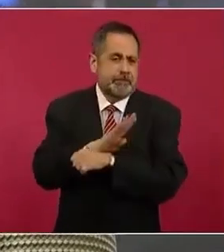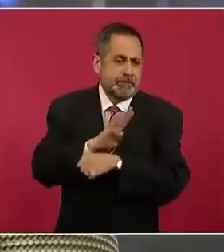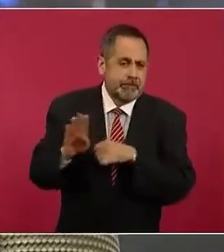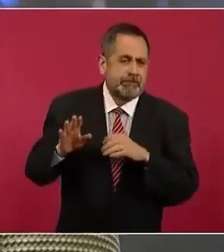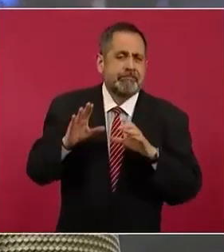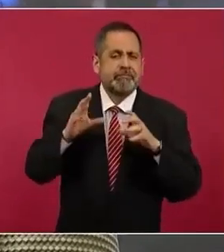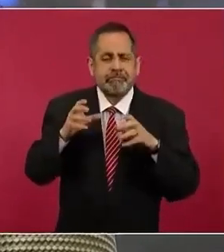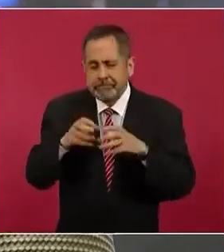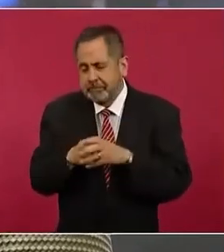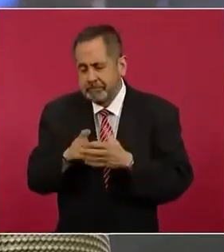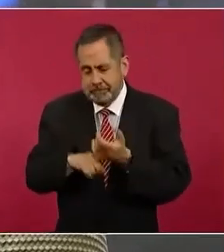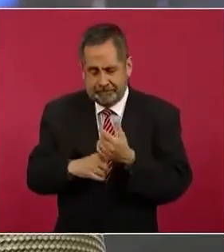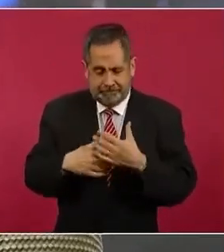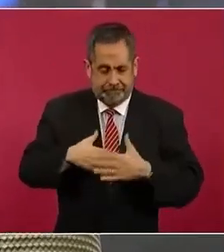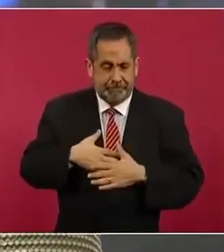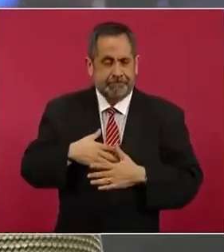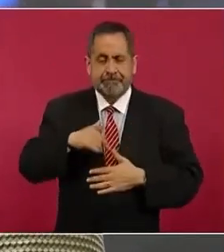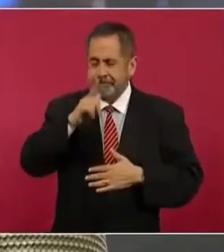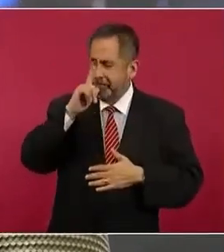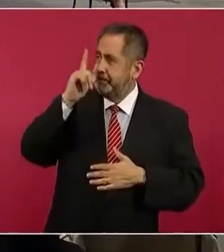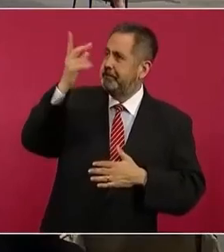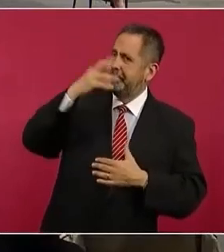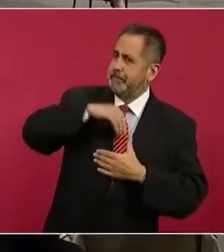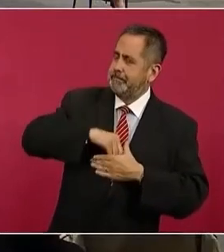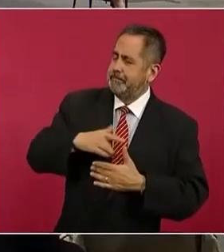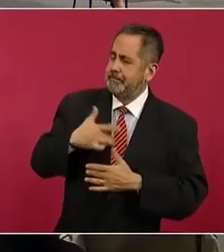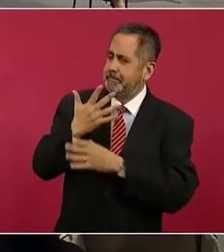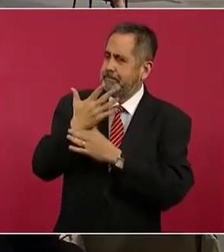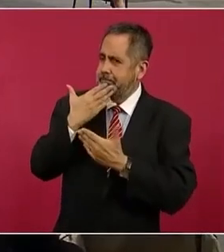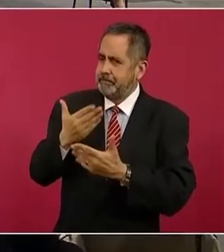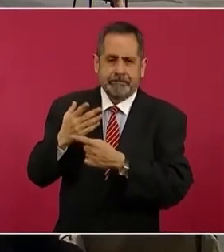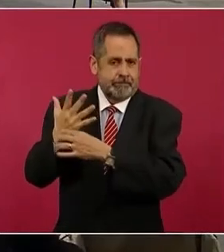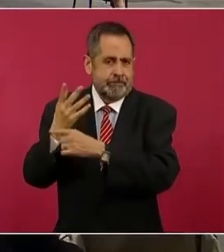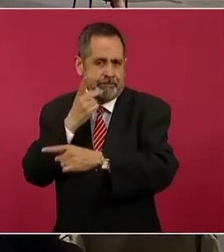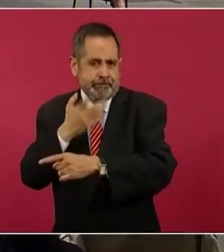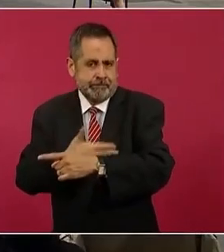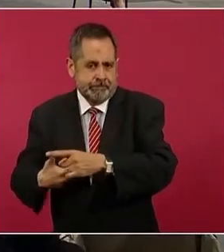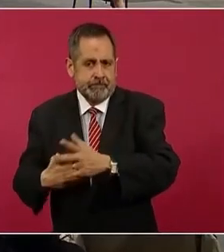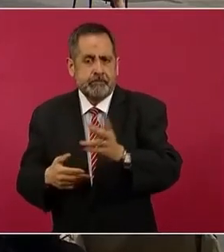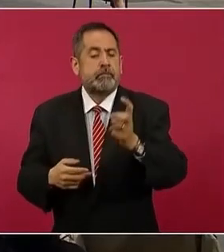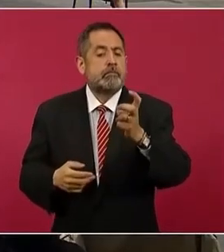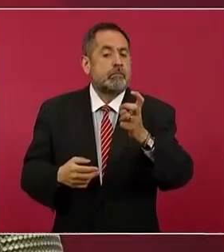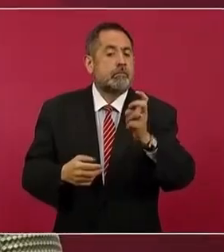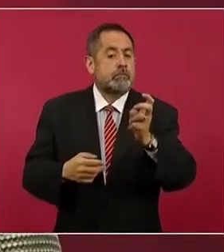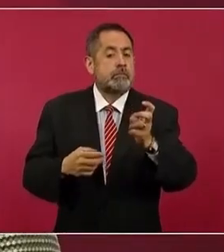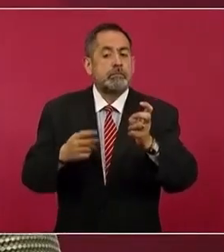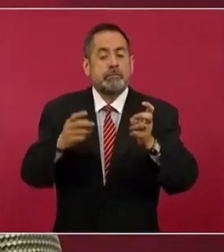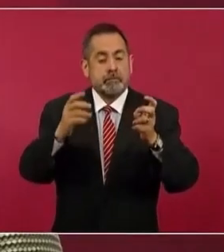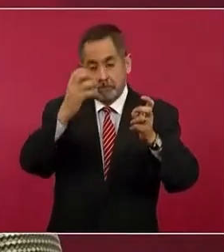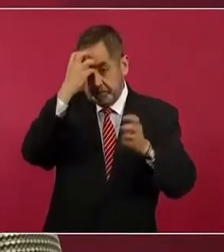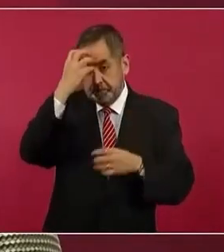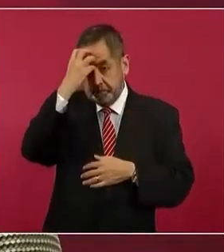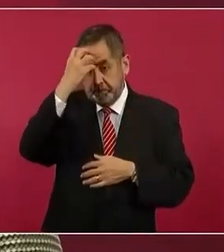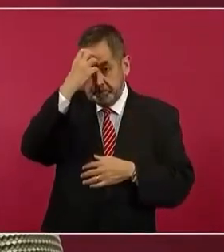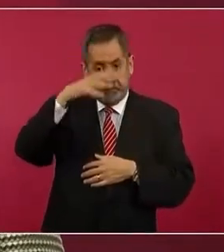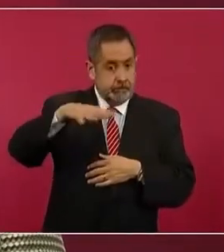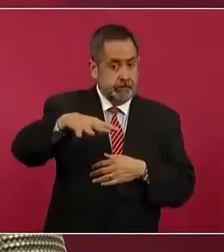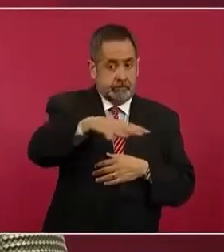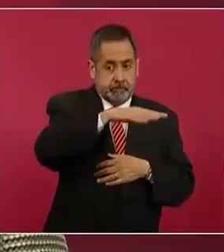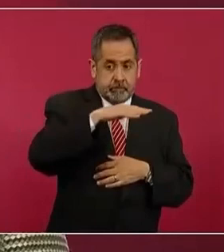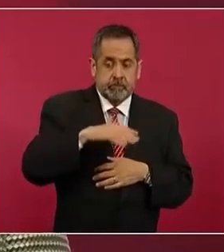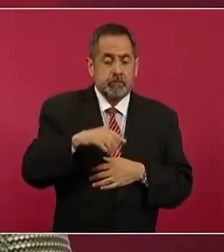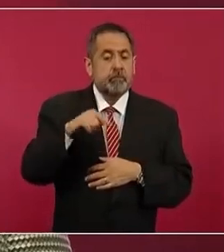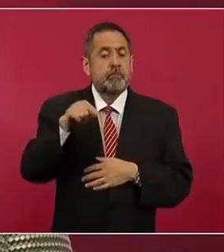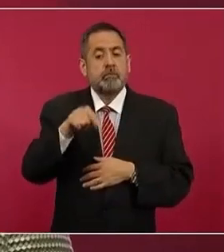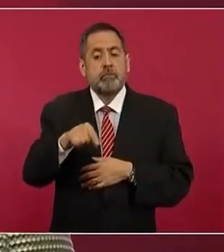bienestar del alma, dijera el presidente. Y es por eso que recibiremos en el Bosque de Chapultepec la